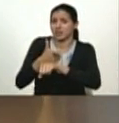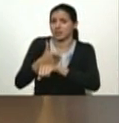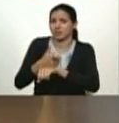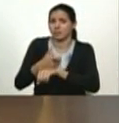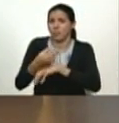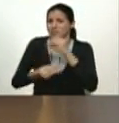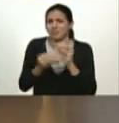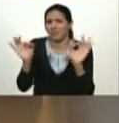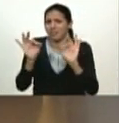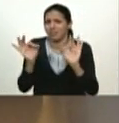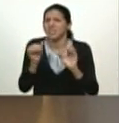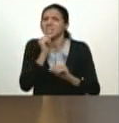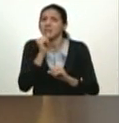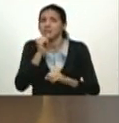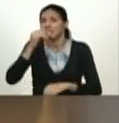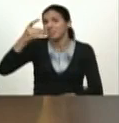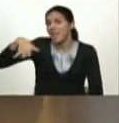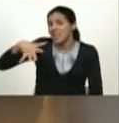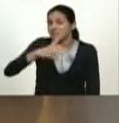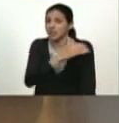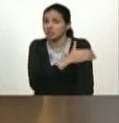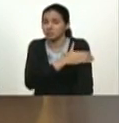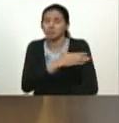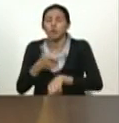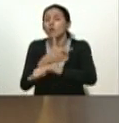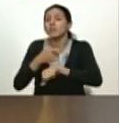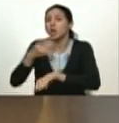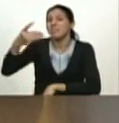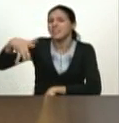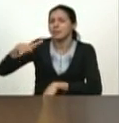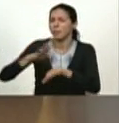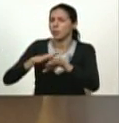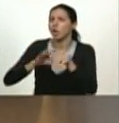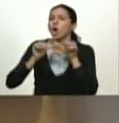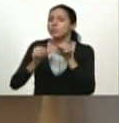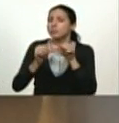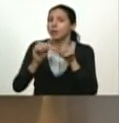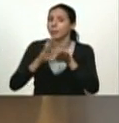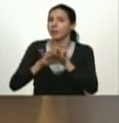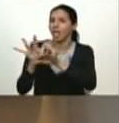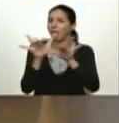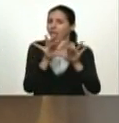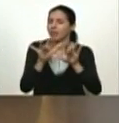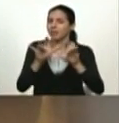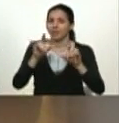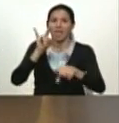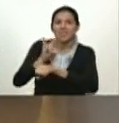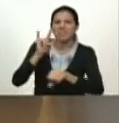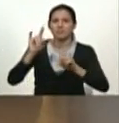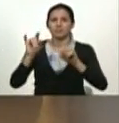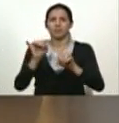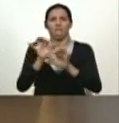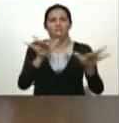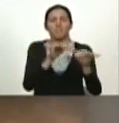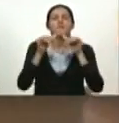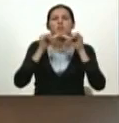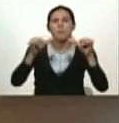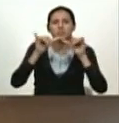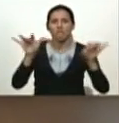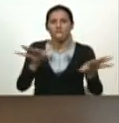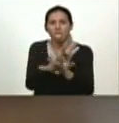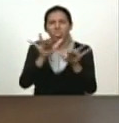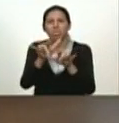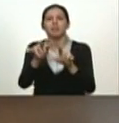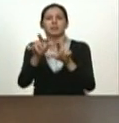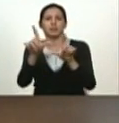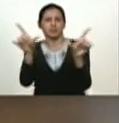hacen nada son los de la derecha y porque se sostienen por la manipulación de la radio la televisión y la prensa nunca sacan